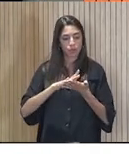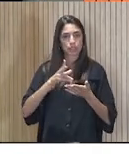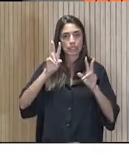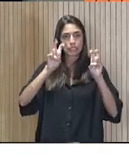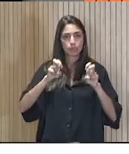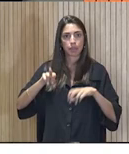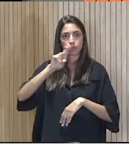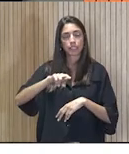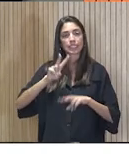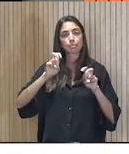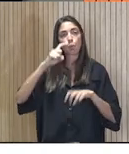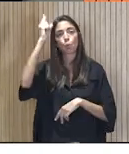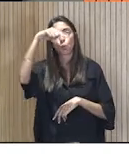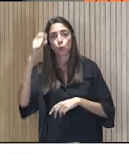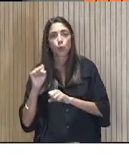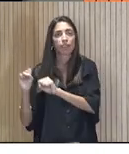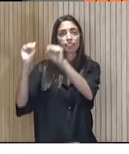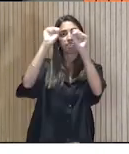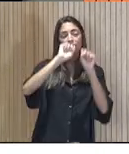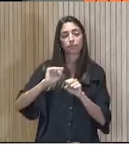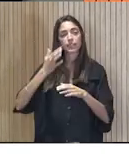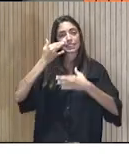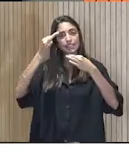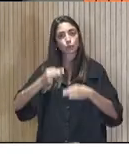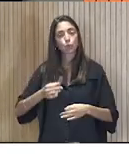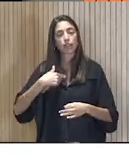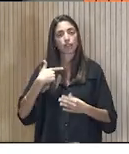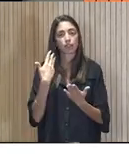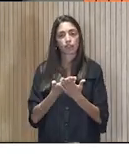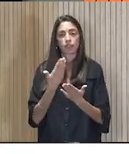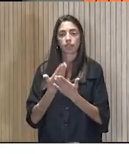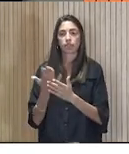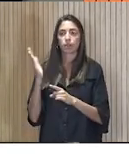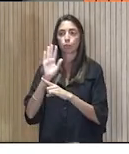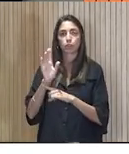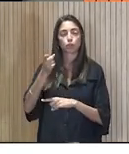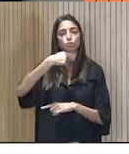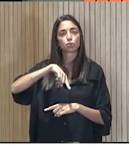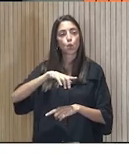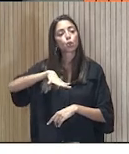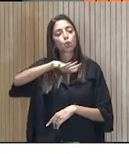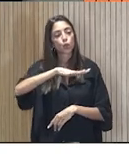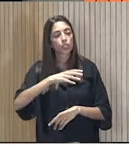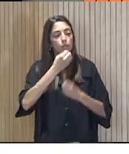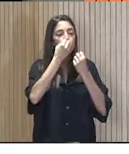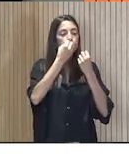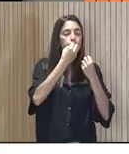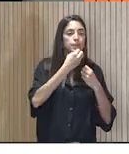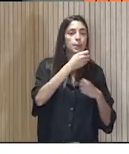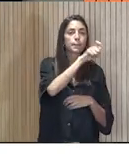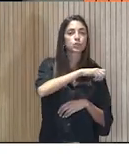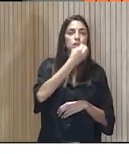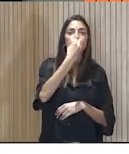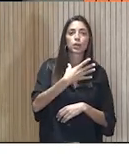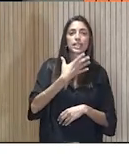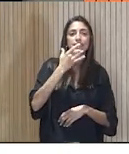defensa y de seguridad, nos ha demostrado dónde estamos, quiénes son los buenos, quiénes son los malos, y que